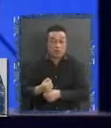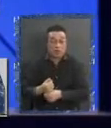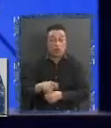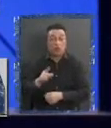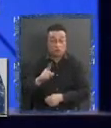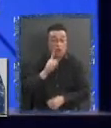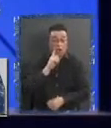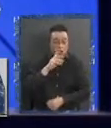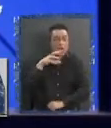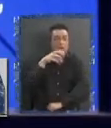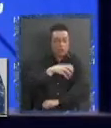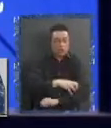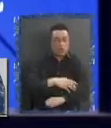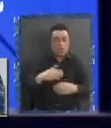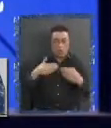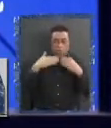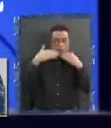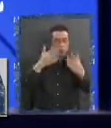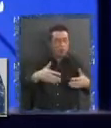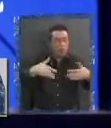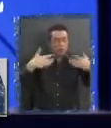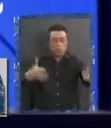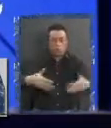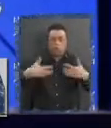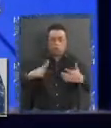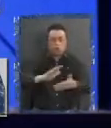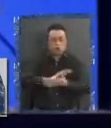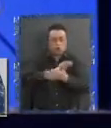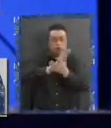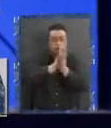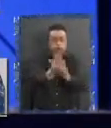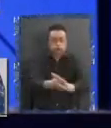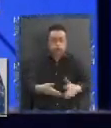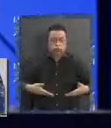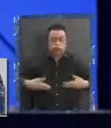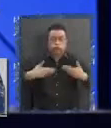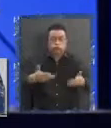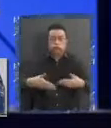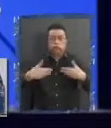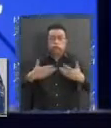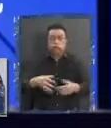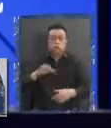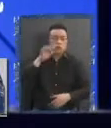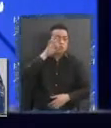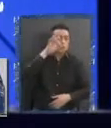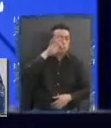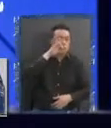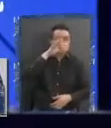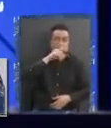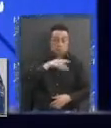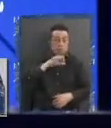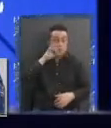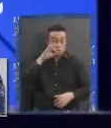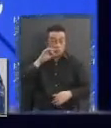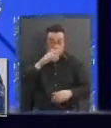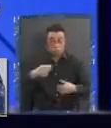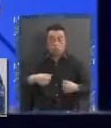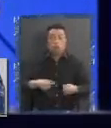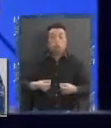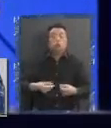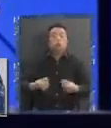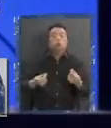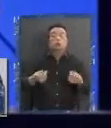Pero señora, ¿cuál es la vinculación entre la cesantía de riqueza y esas riquezas son explotadas por